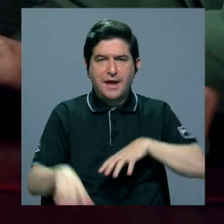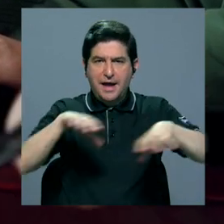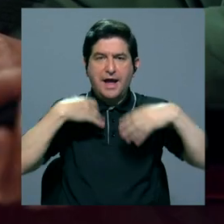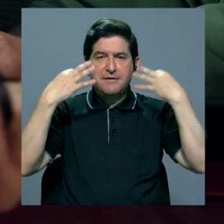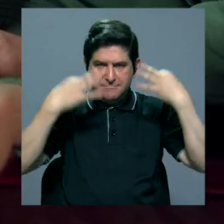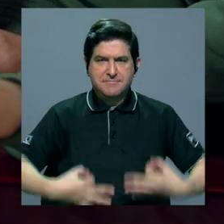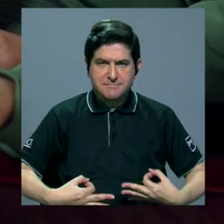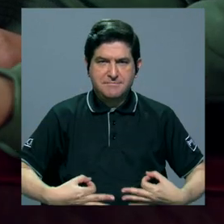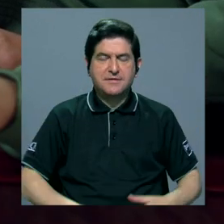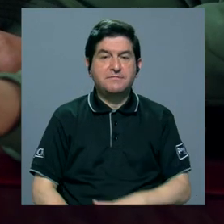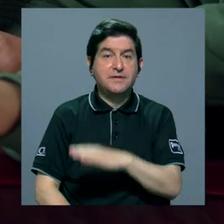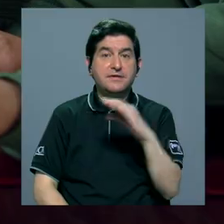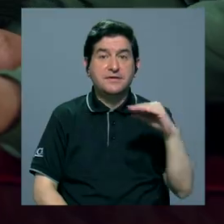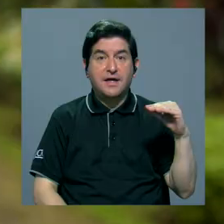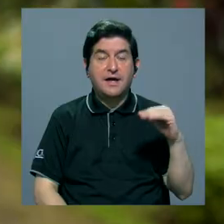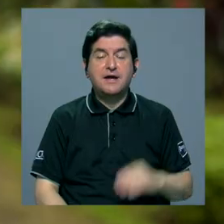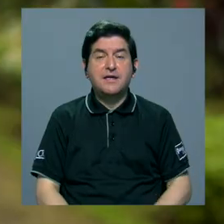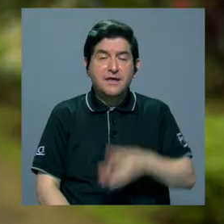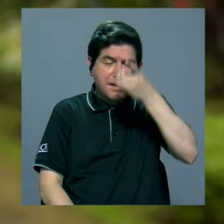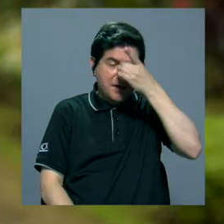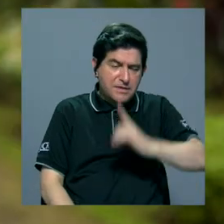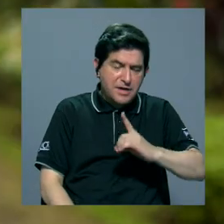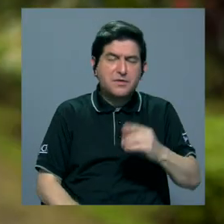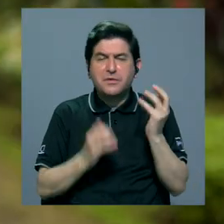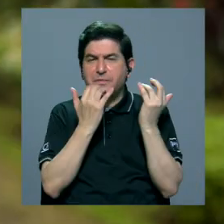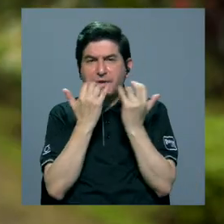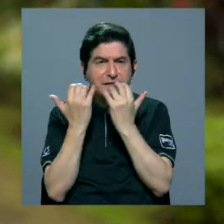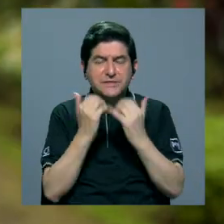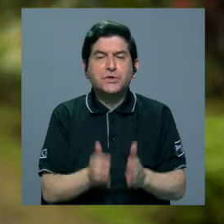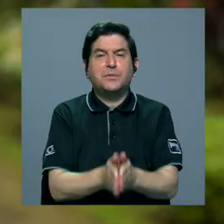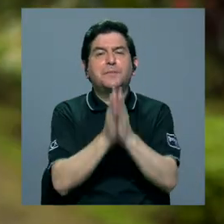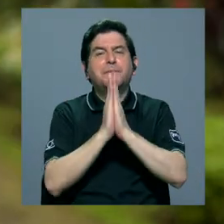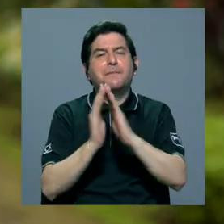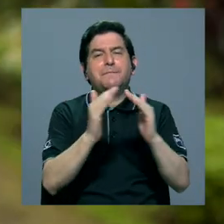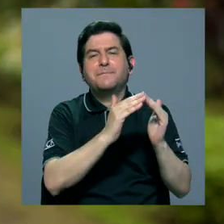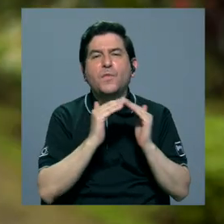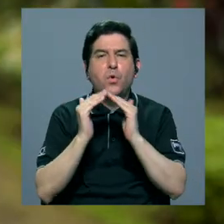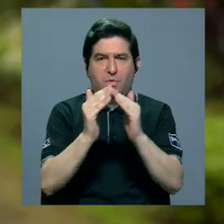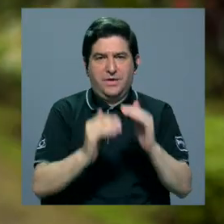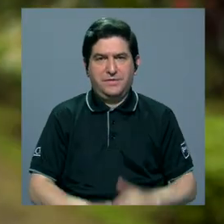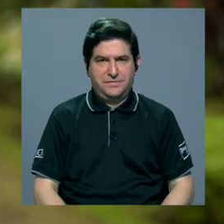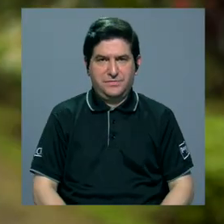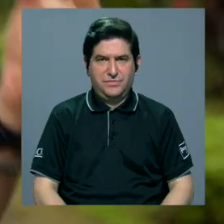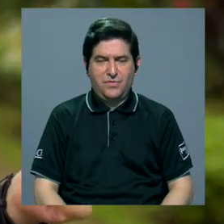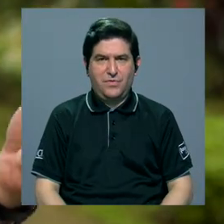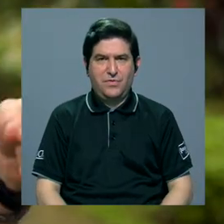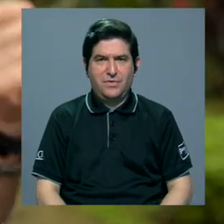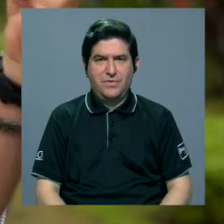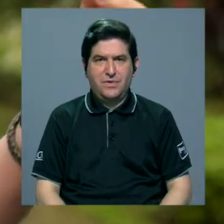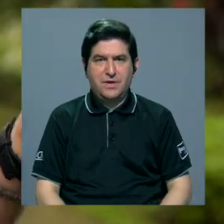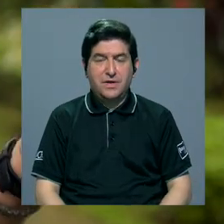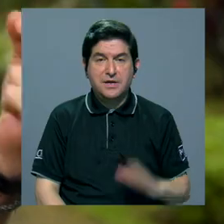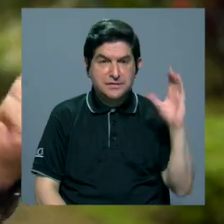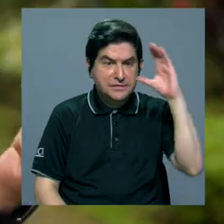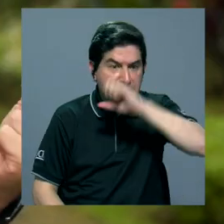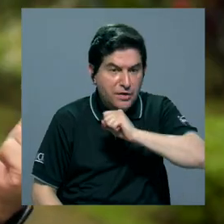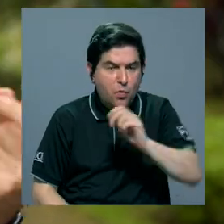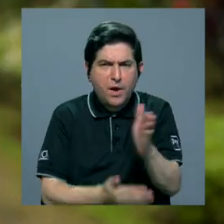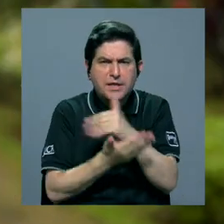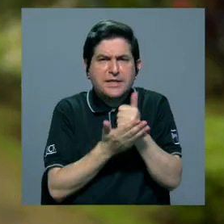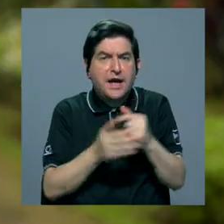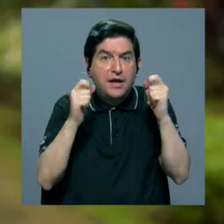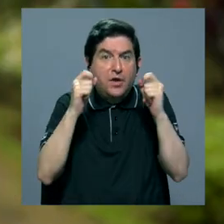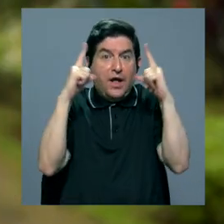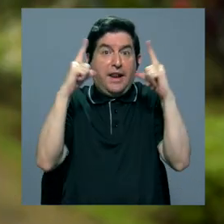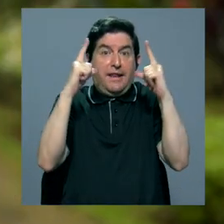Y con la parte de depresión y ansiedad siempre se hace este llamado a la población a que ante una señal que despierte